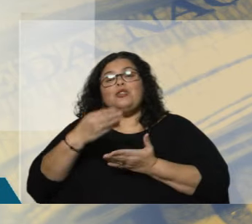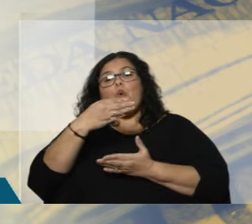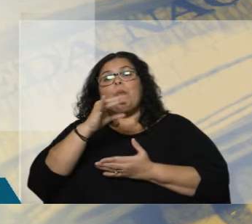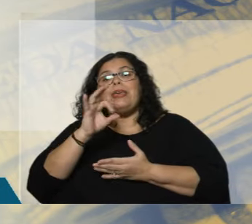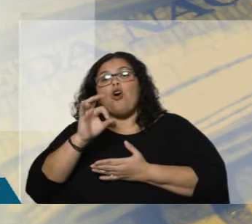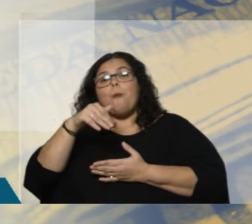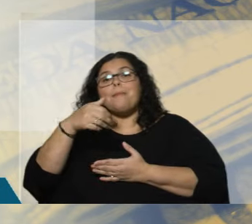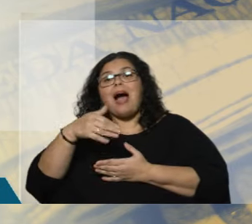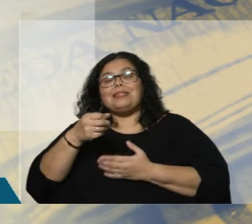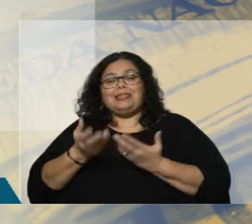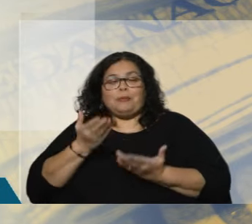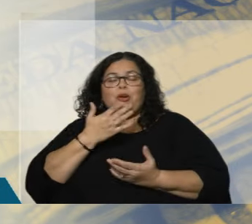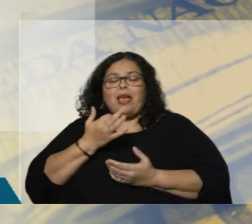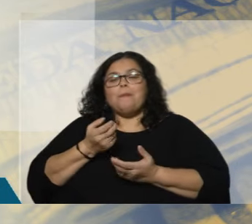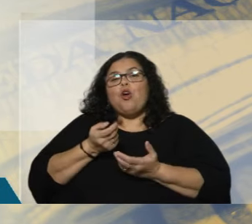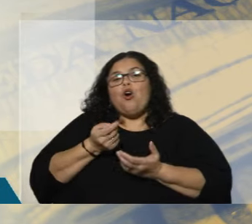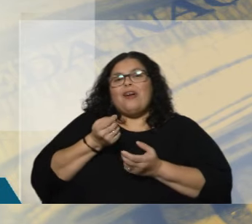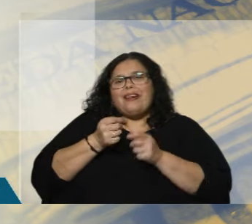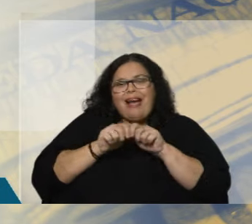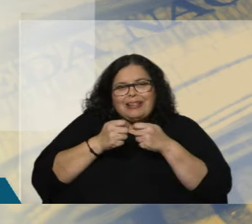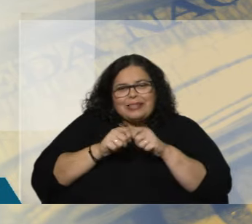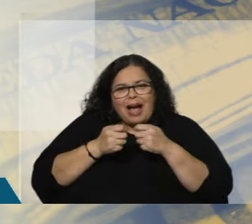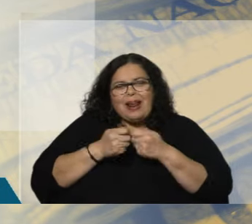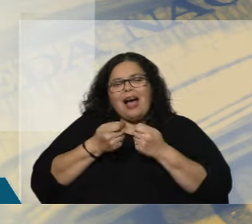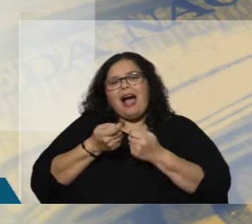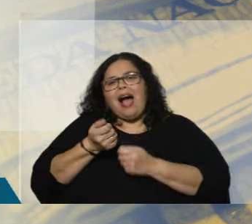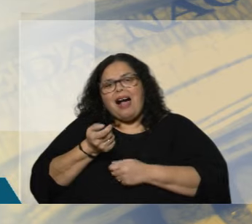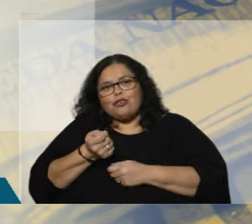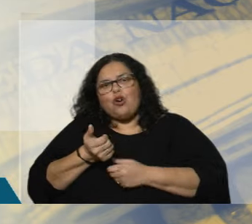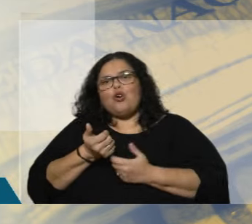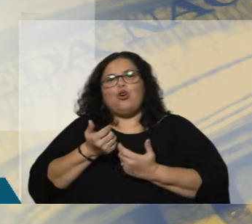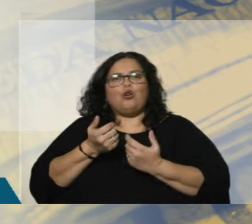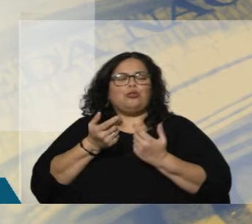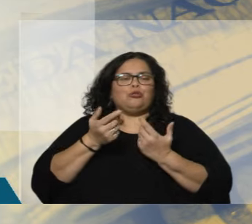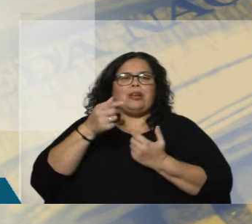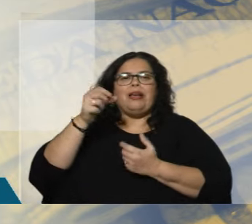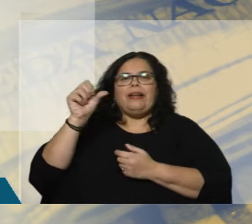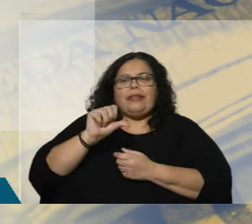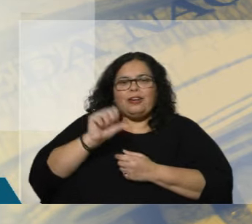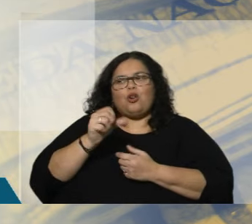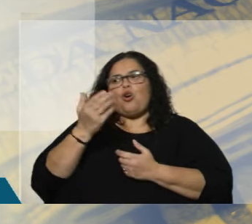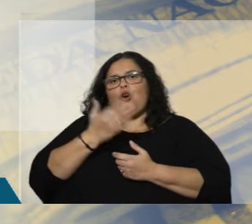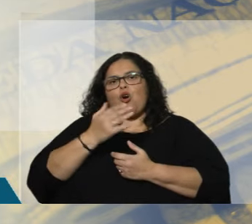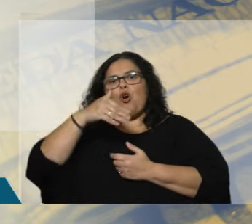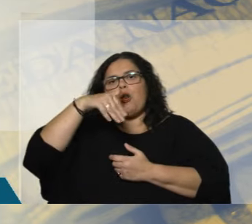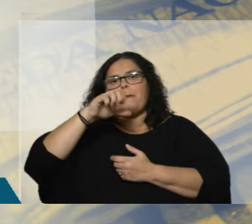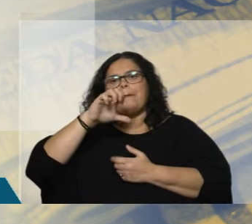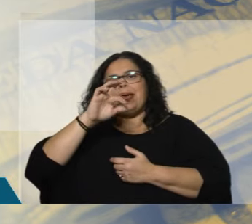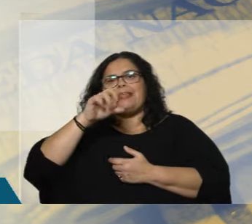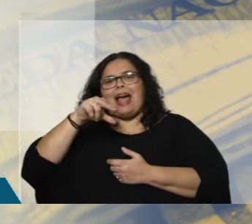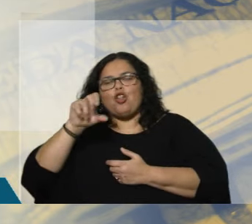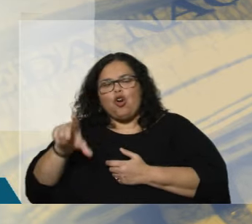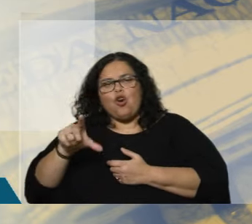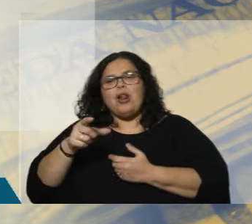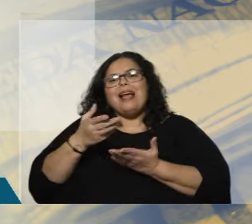industrial, y esto es la cáscara de arroz y de girasol, el bagazo de caña, el licor negro, el metanol, los residuos de la industria maderera,